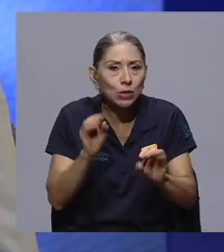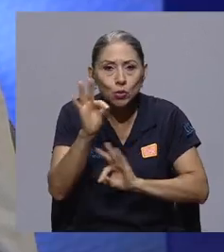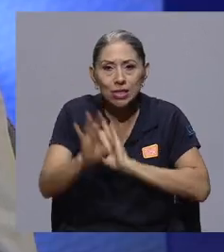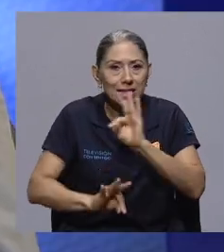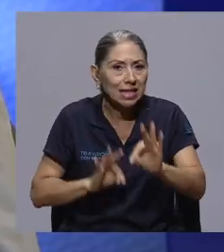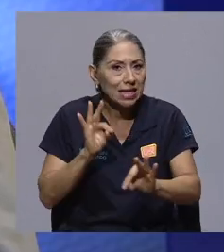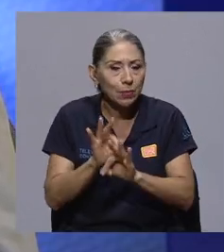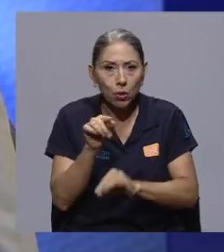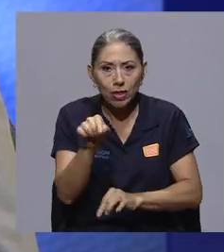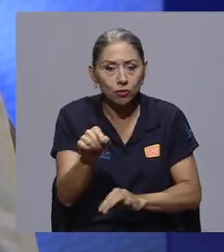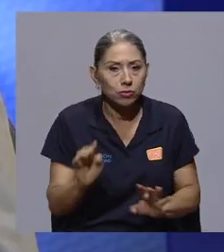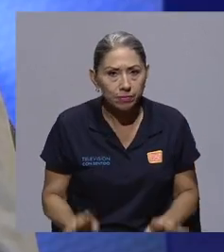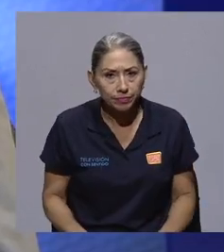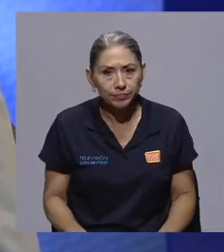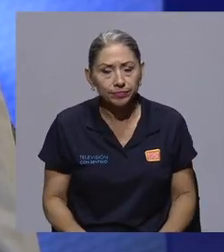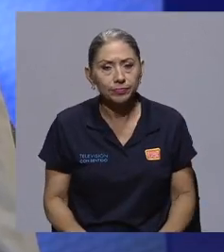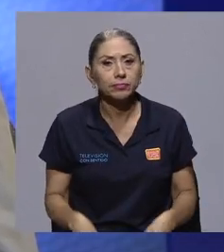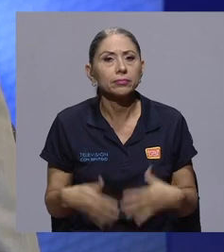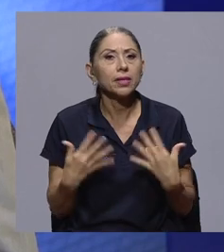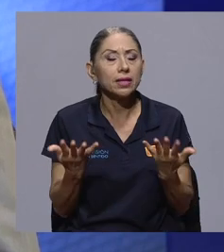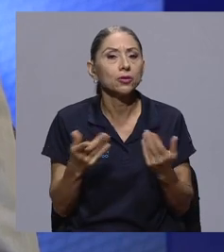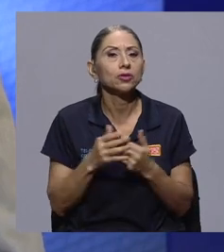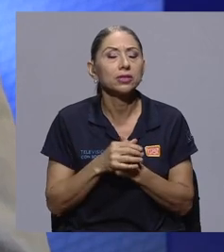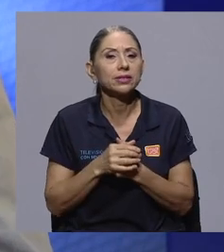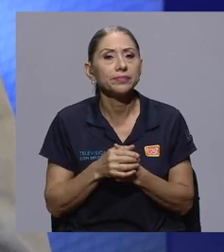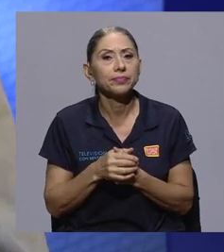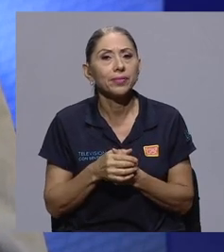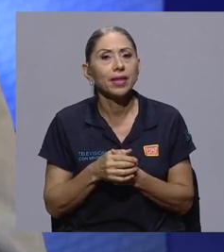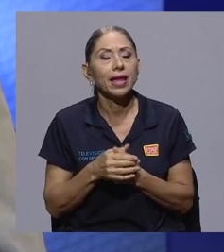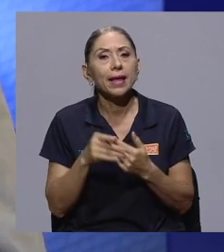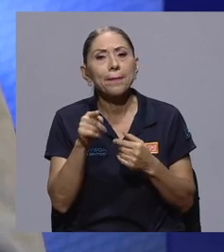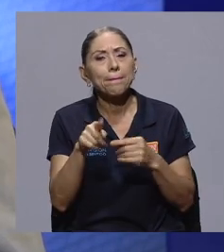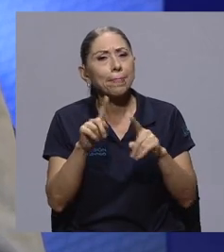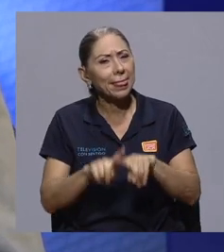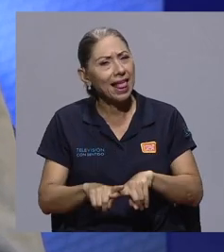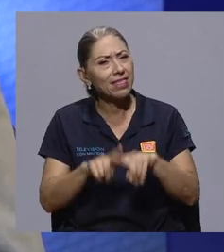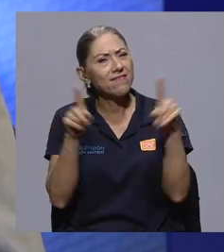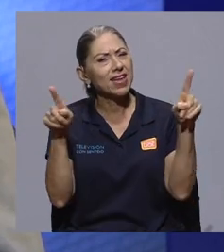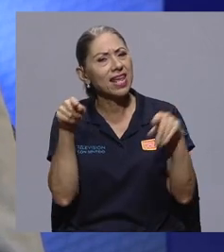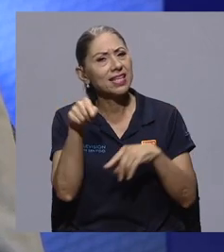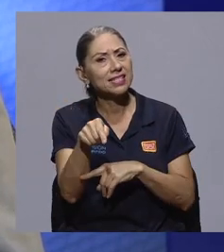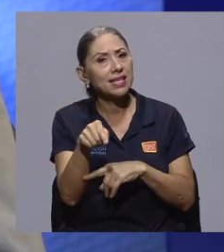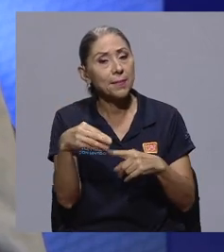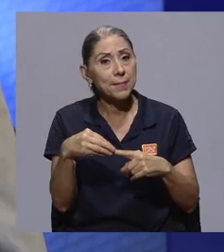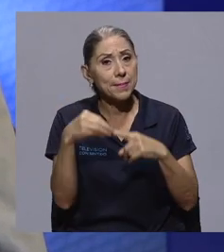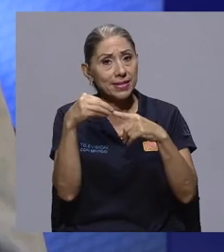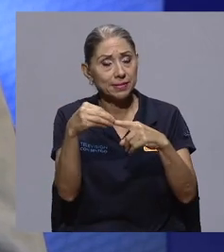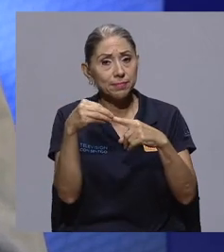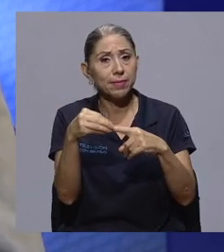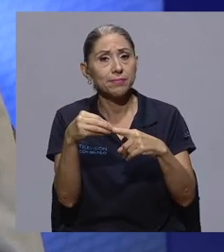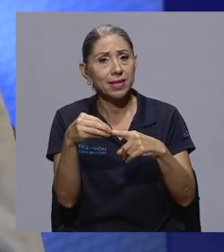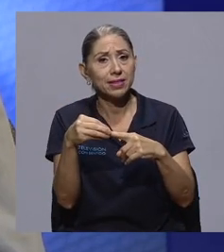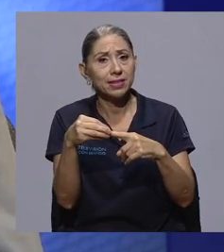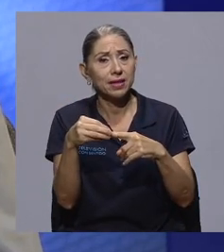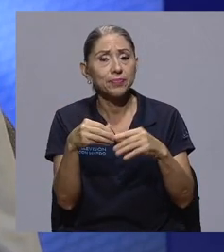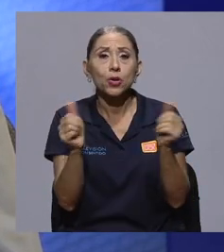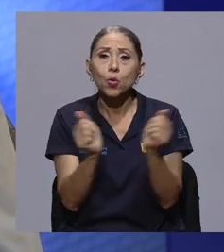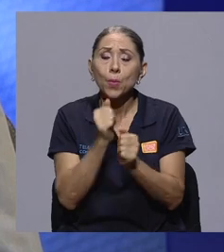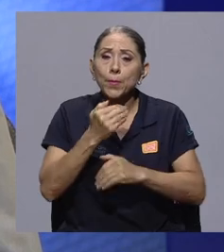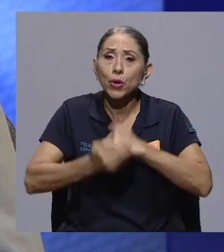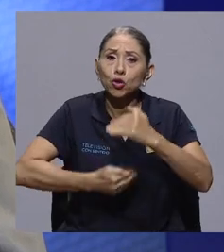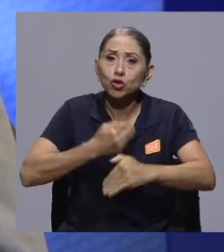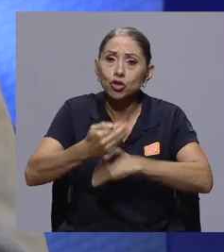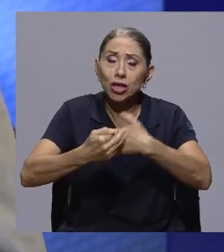Entonces, la diferencia tiene que darse principalmente a partir de los procesos de